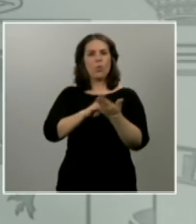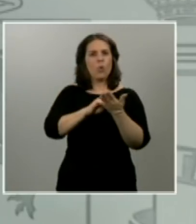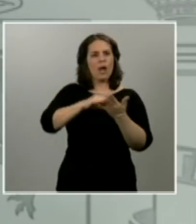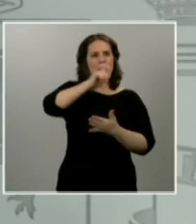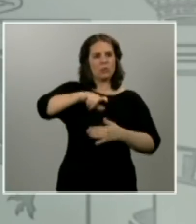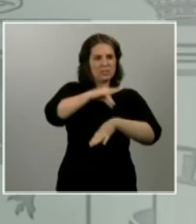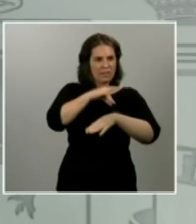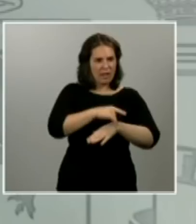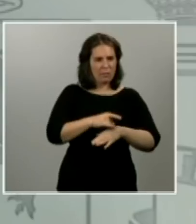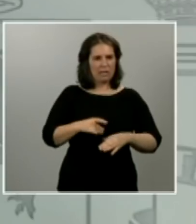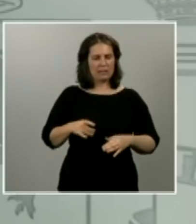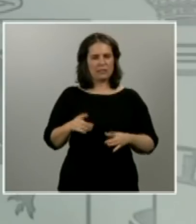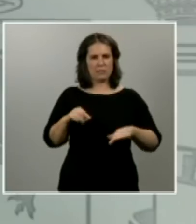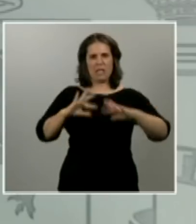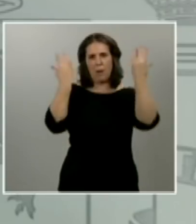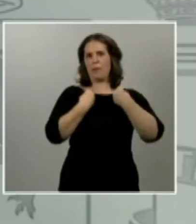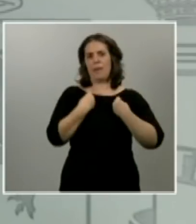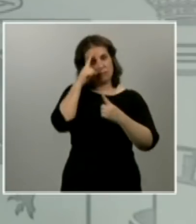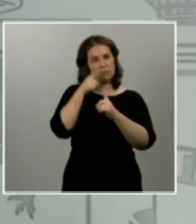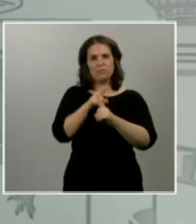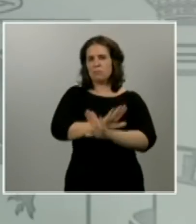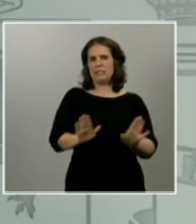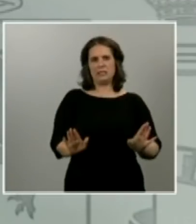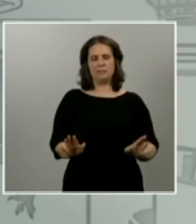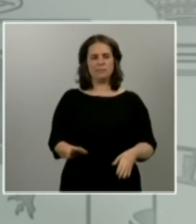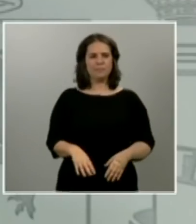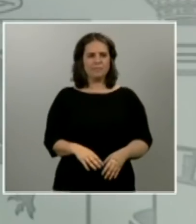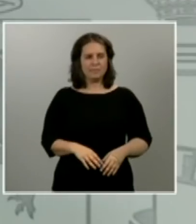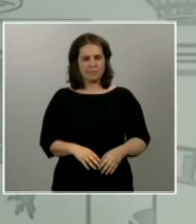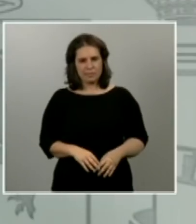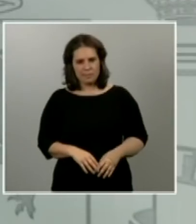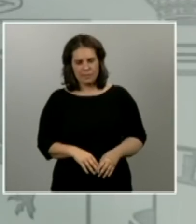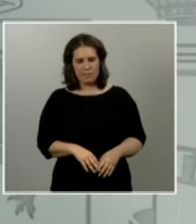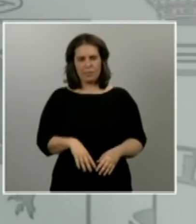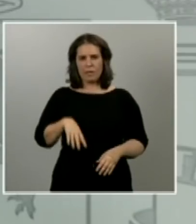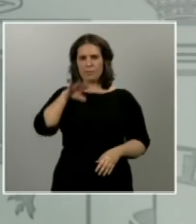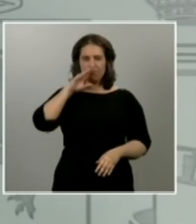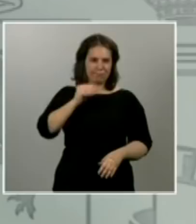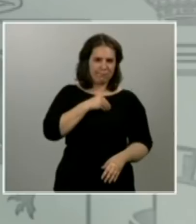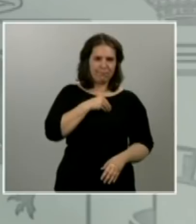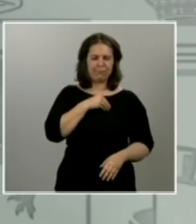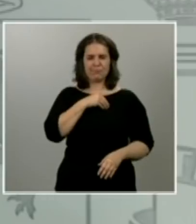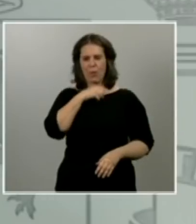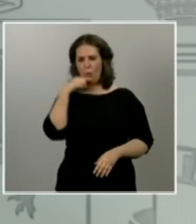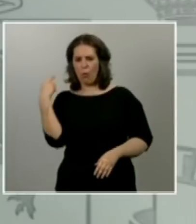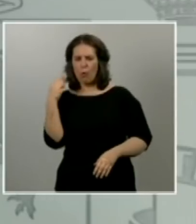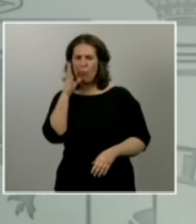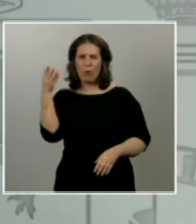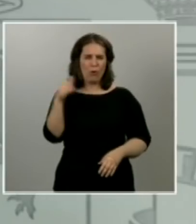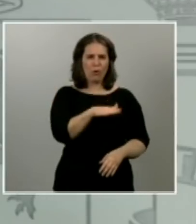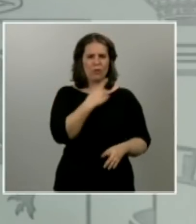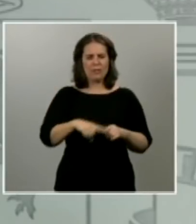En medio de la consternación y del dolor por las pérdidas, hemos logrado entre todos un primer avance, y me gustaría